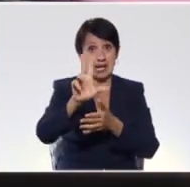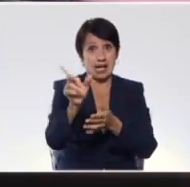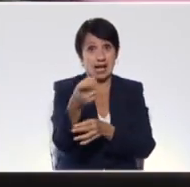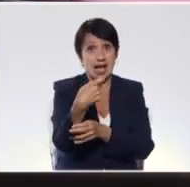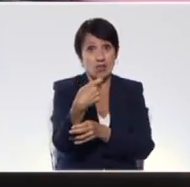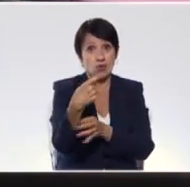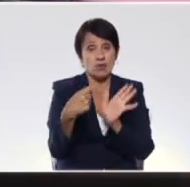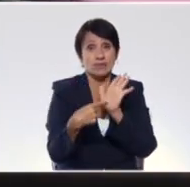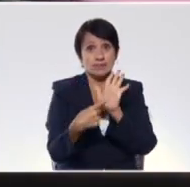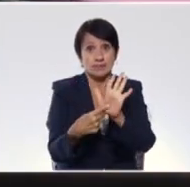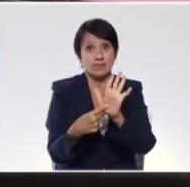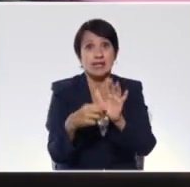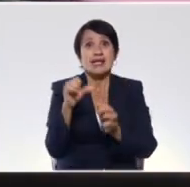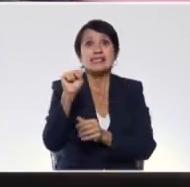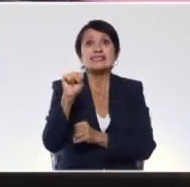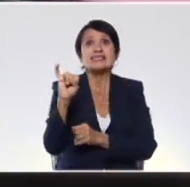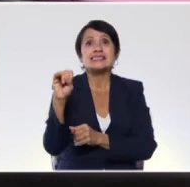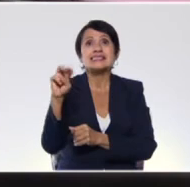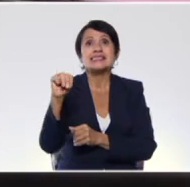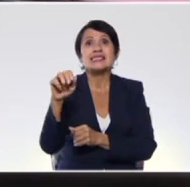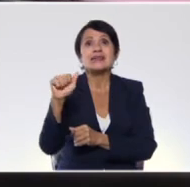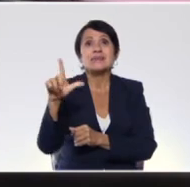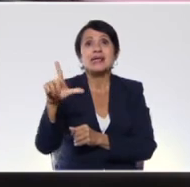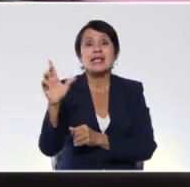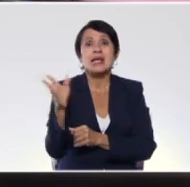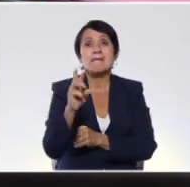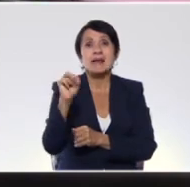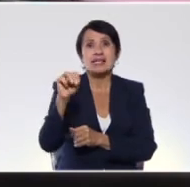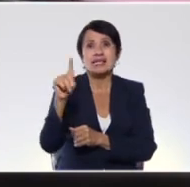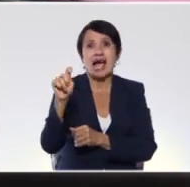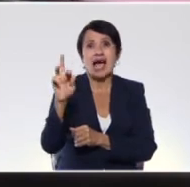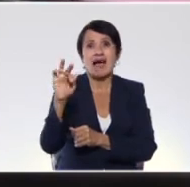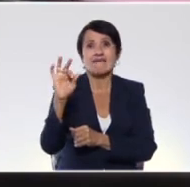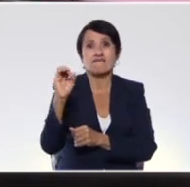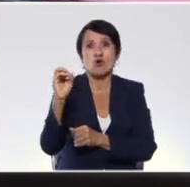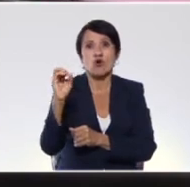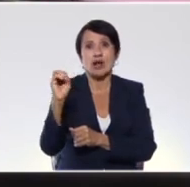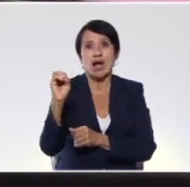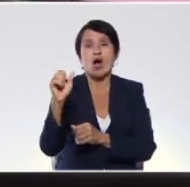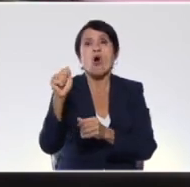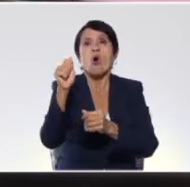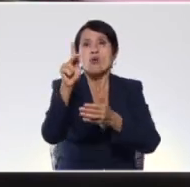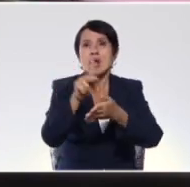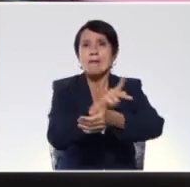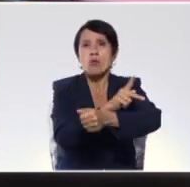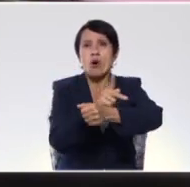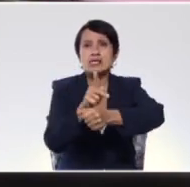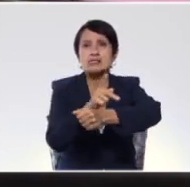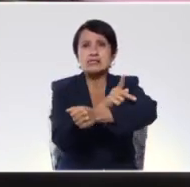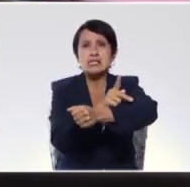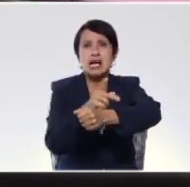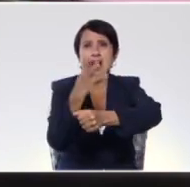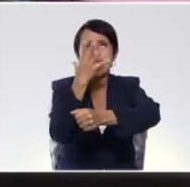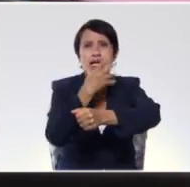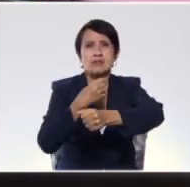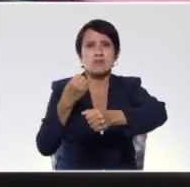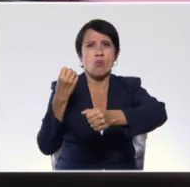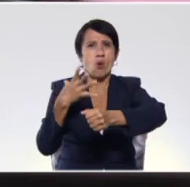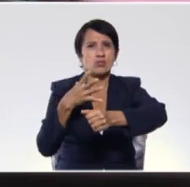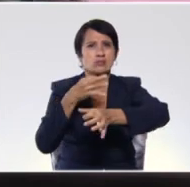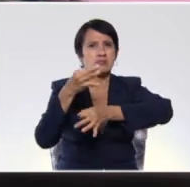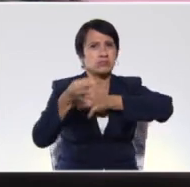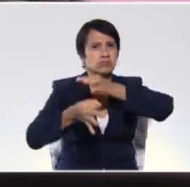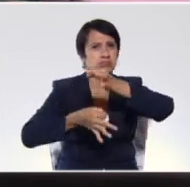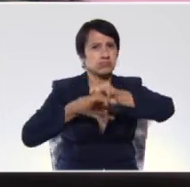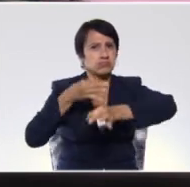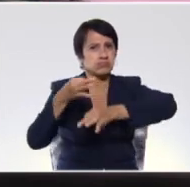identificar el símil y la metáfora. Mira, aquí en un poema muy hermoso vamos a hablar del